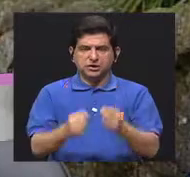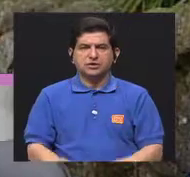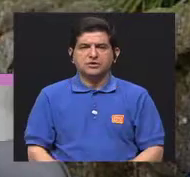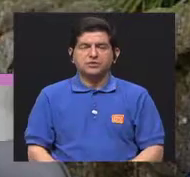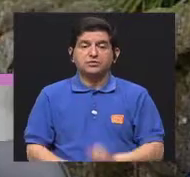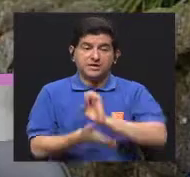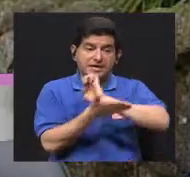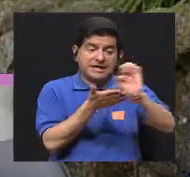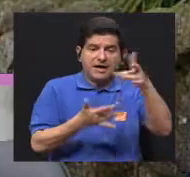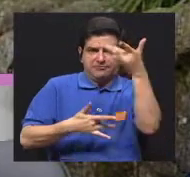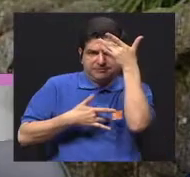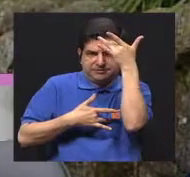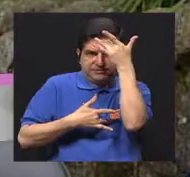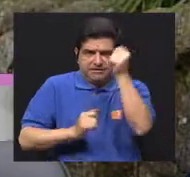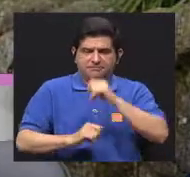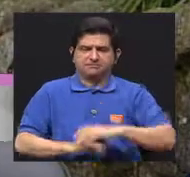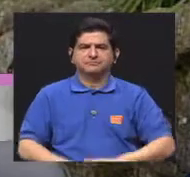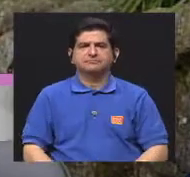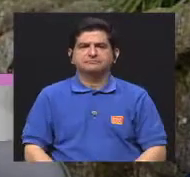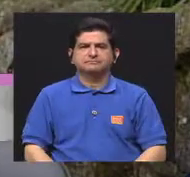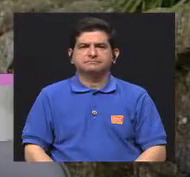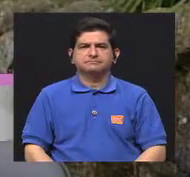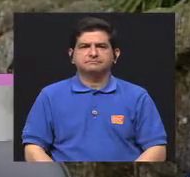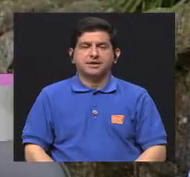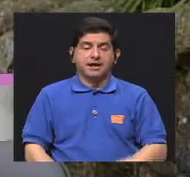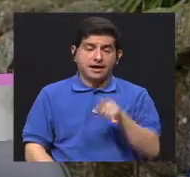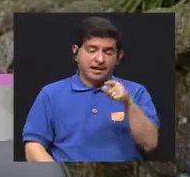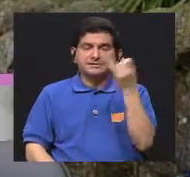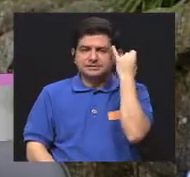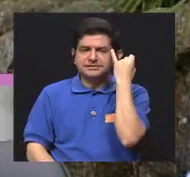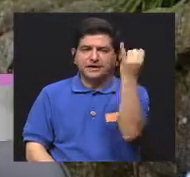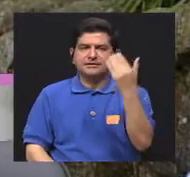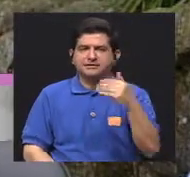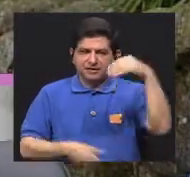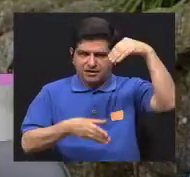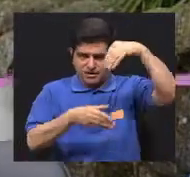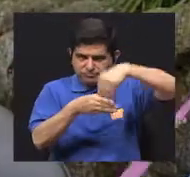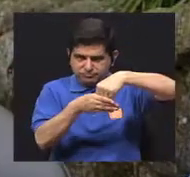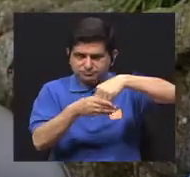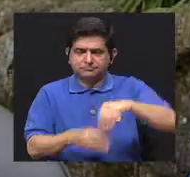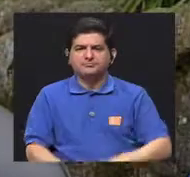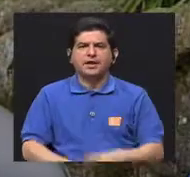salud y la prevención de la enfermedad. Entonces, va en esa línea.